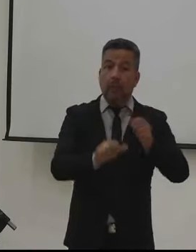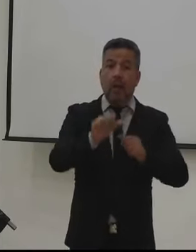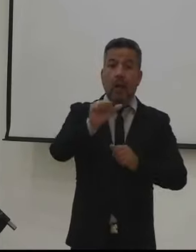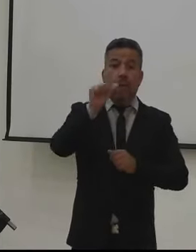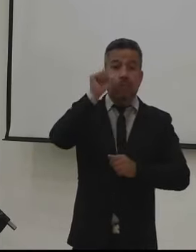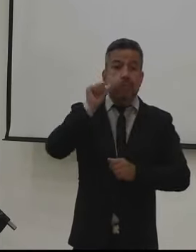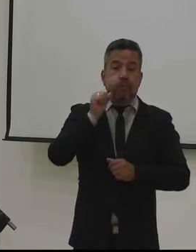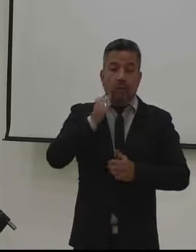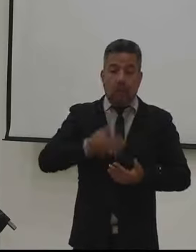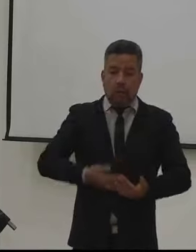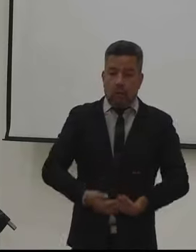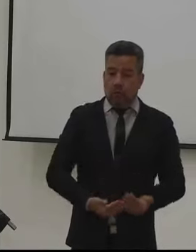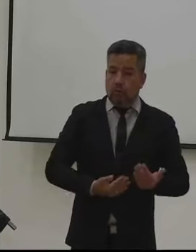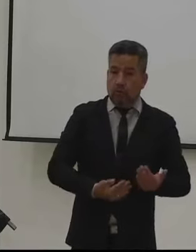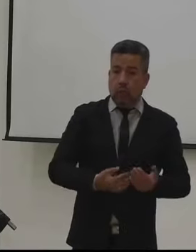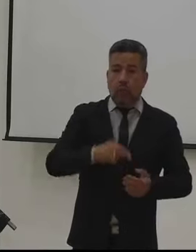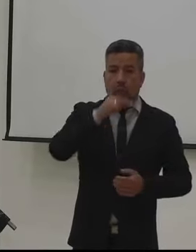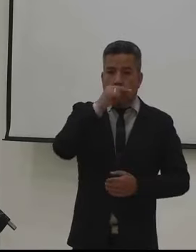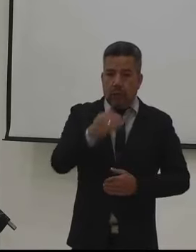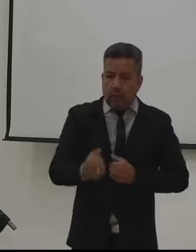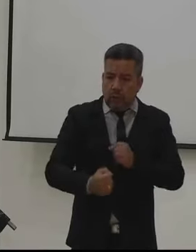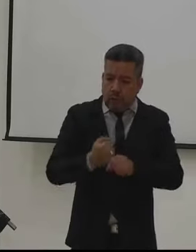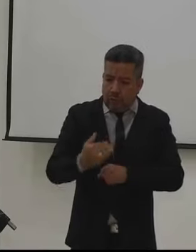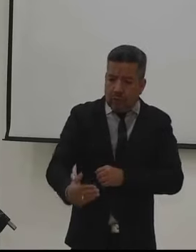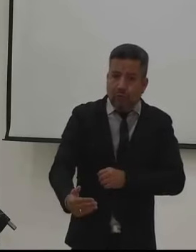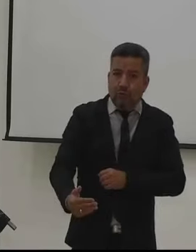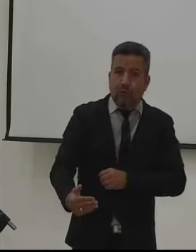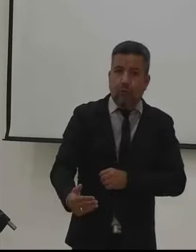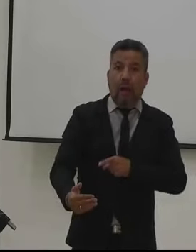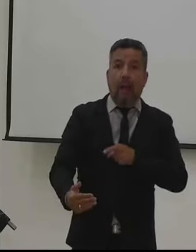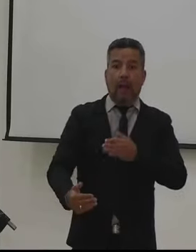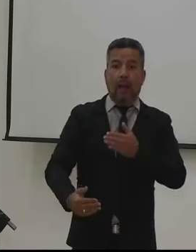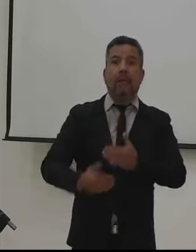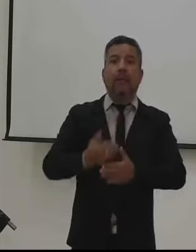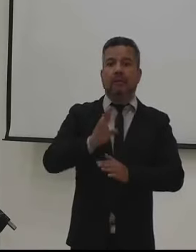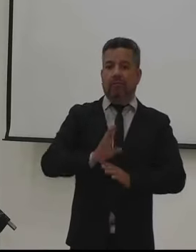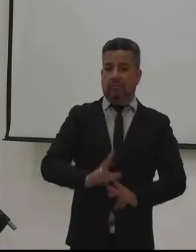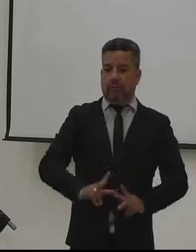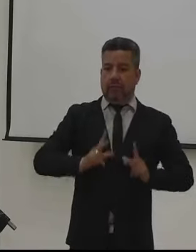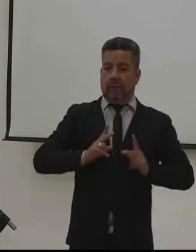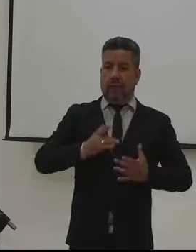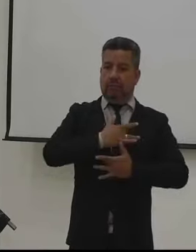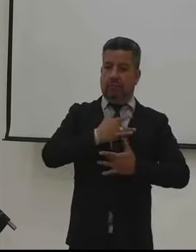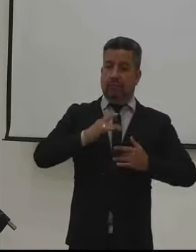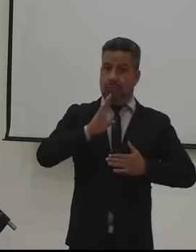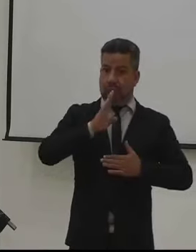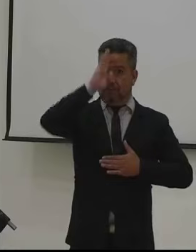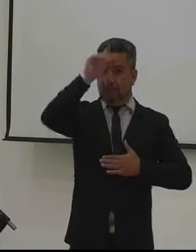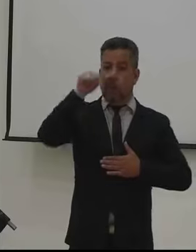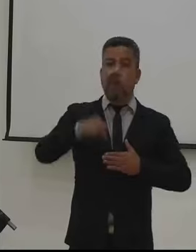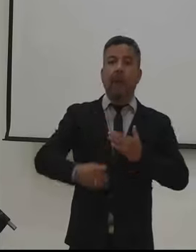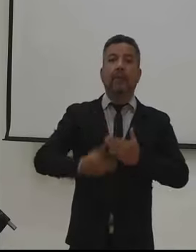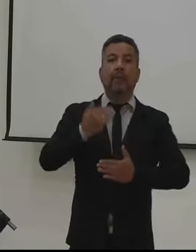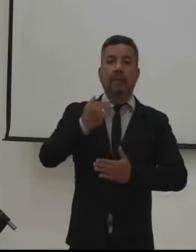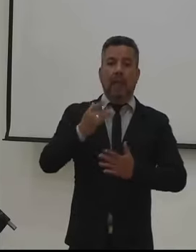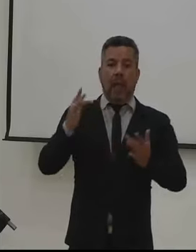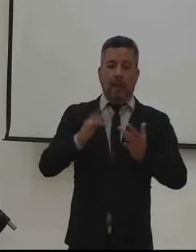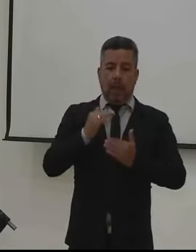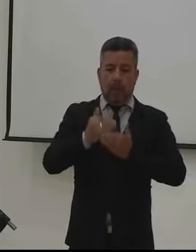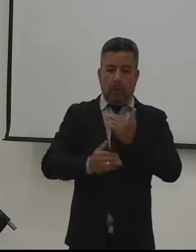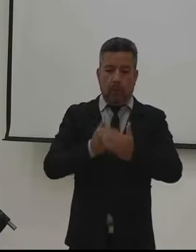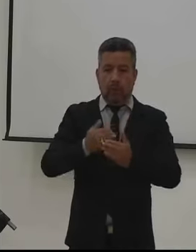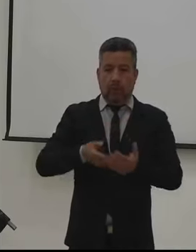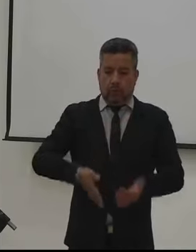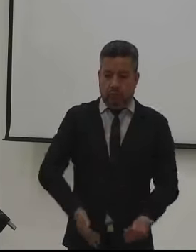como gestantes y niños en educación inicial. Allí inician los hábitos de vida saludable y la vida en sí con un